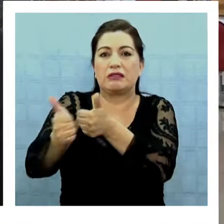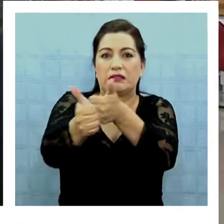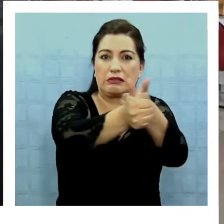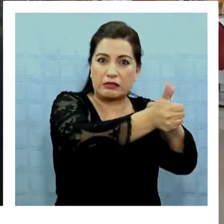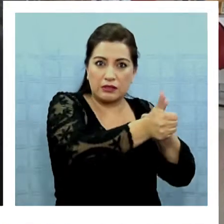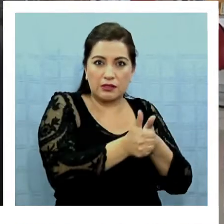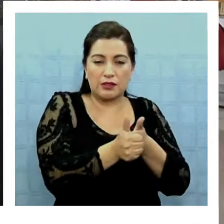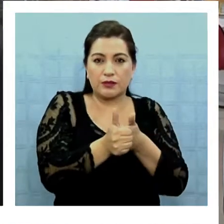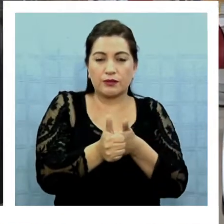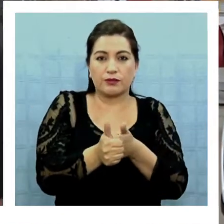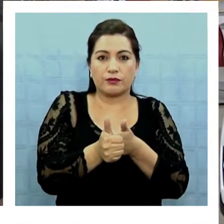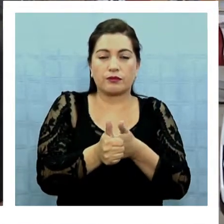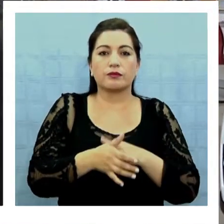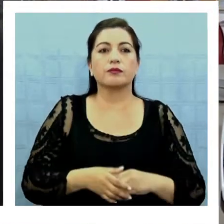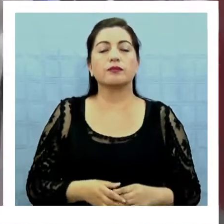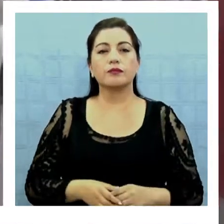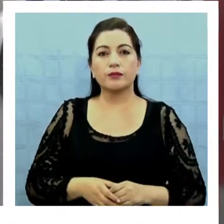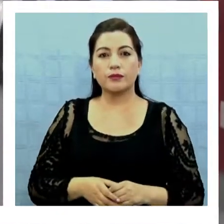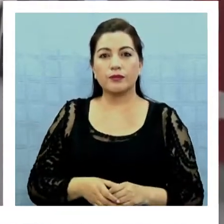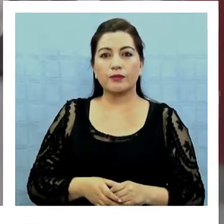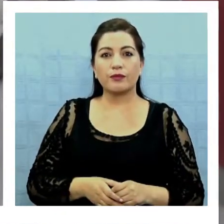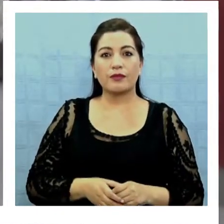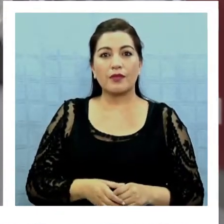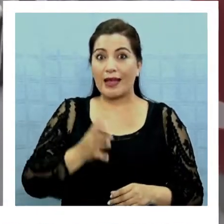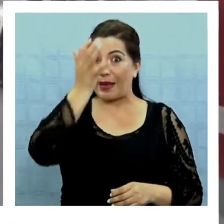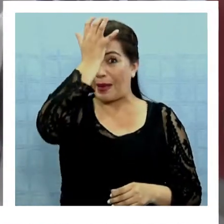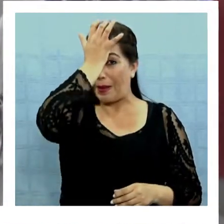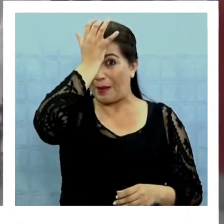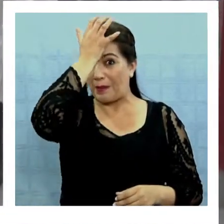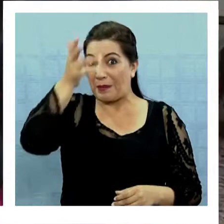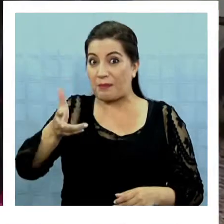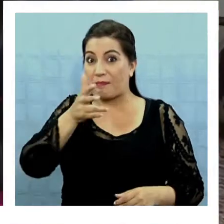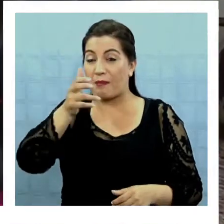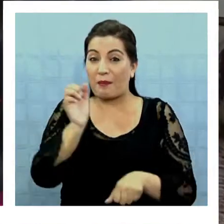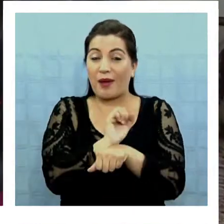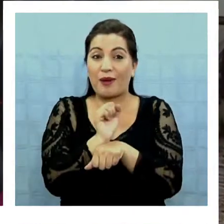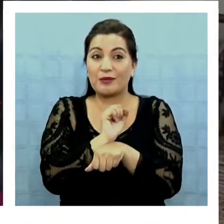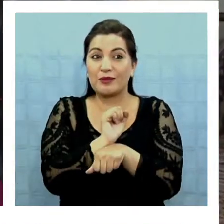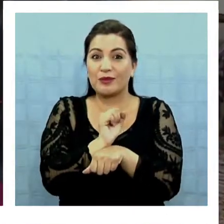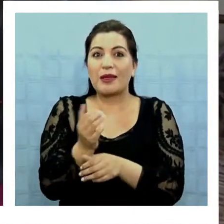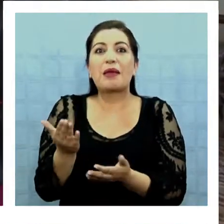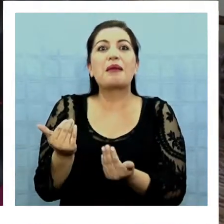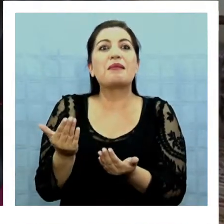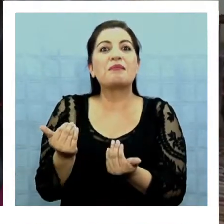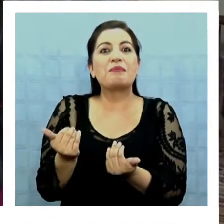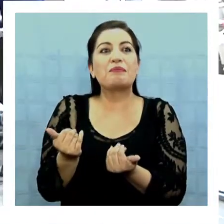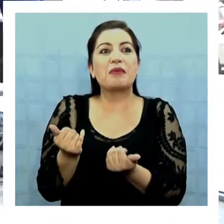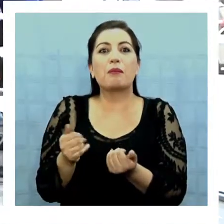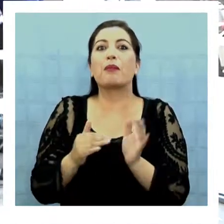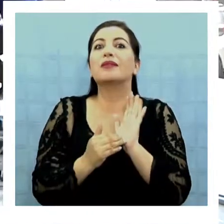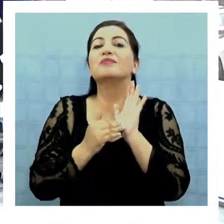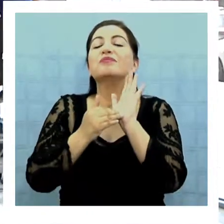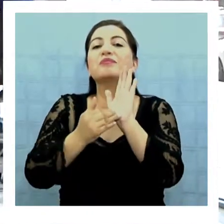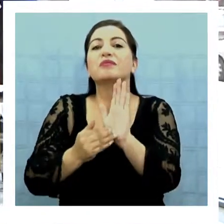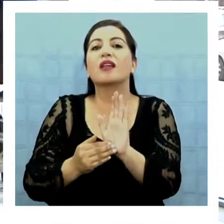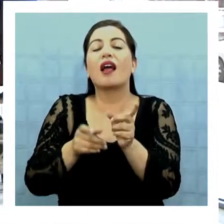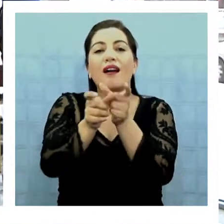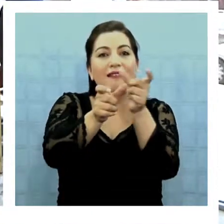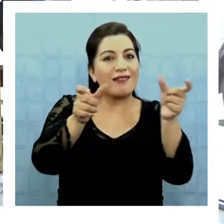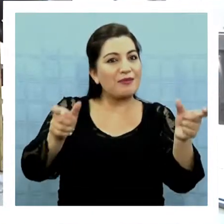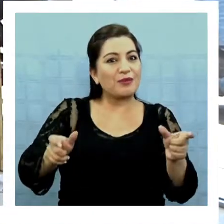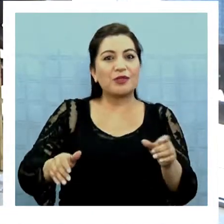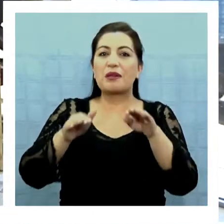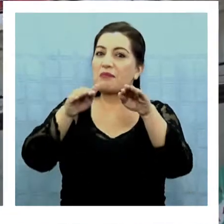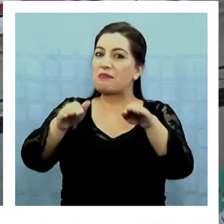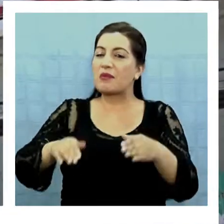los visitantes. El Papa Móvil espera la orden del Obispado de Iquique para poder ser exhibido a todo público